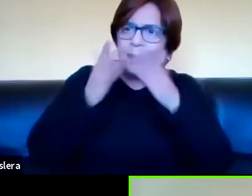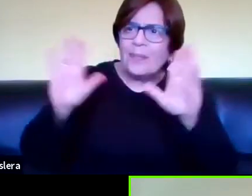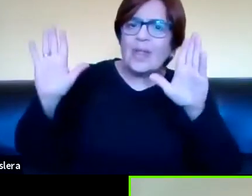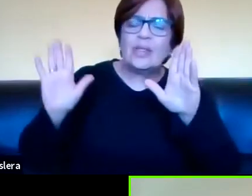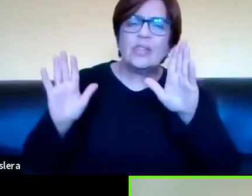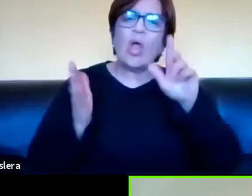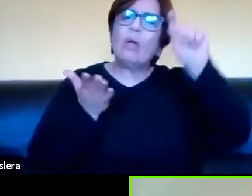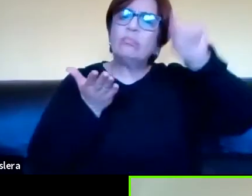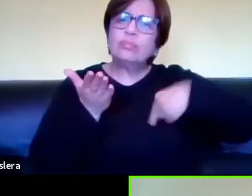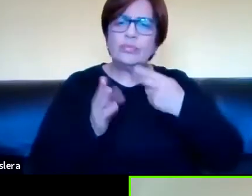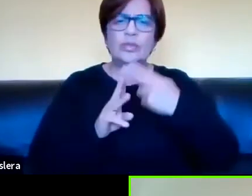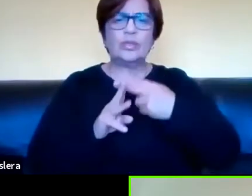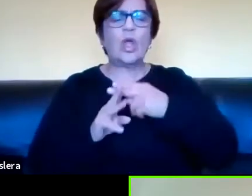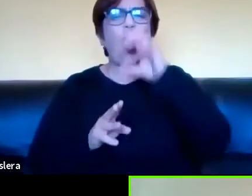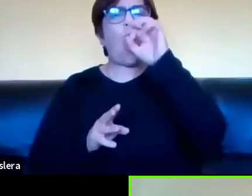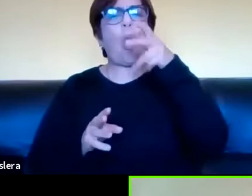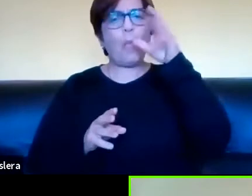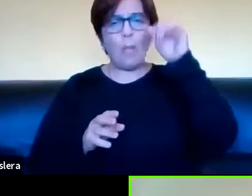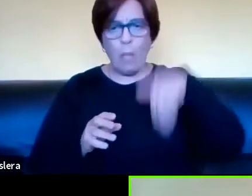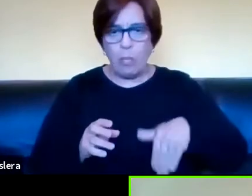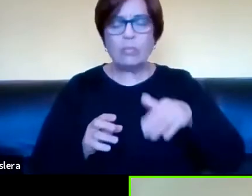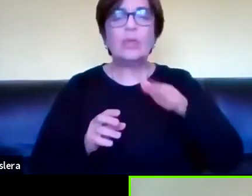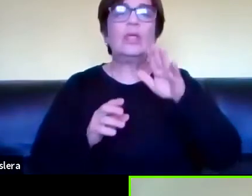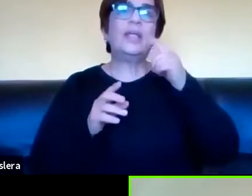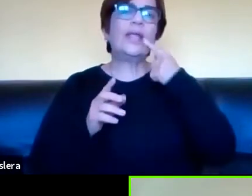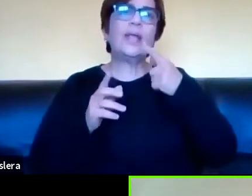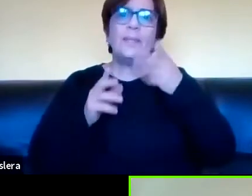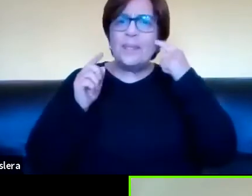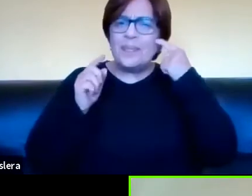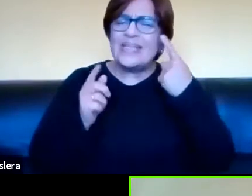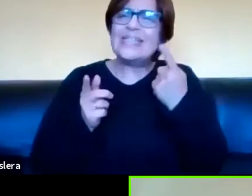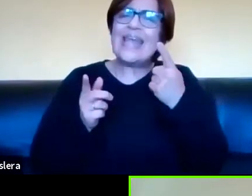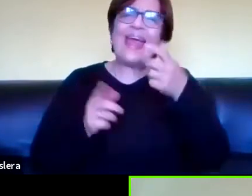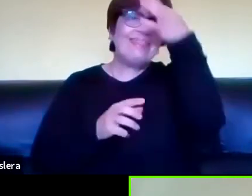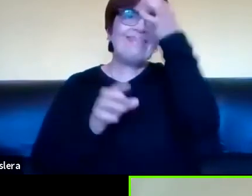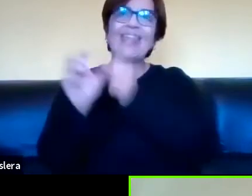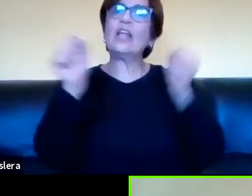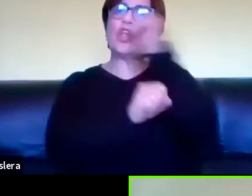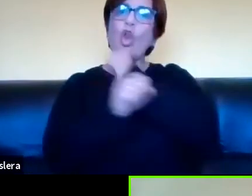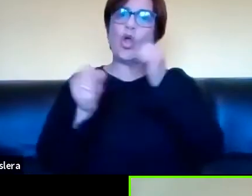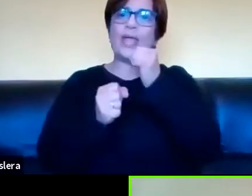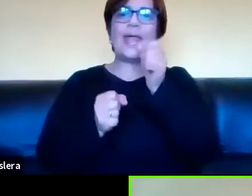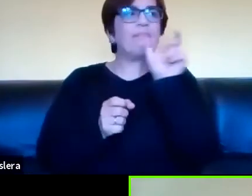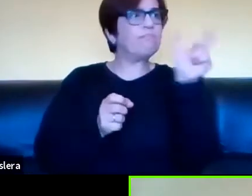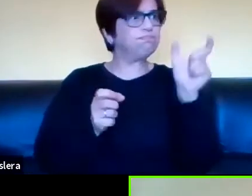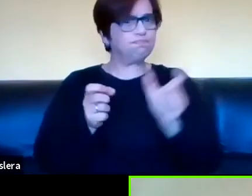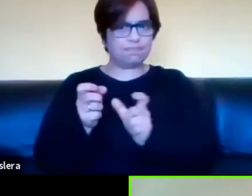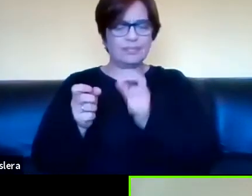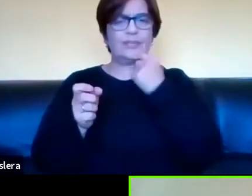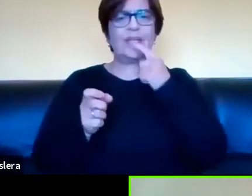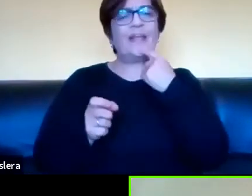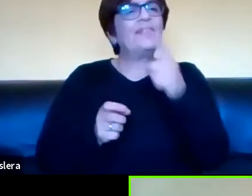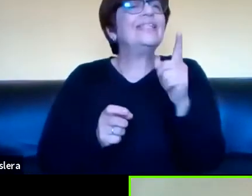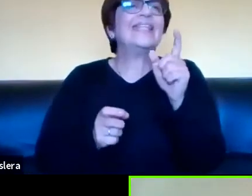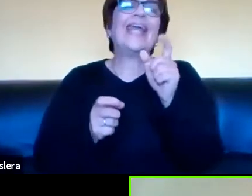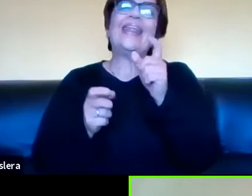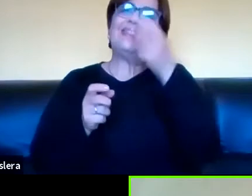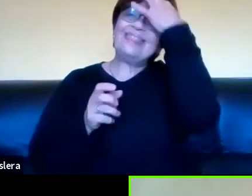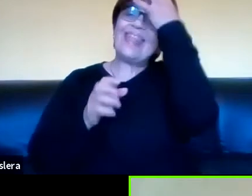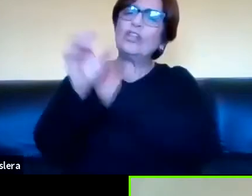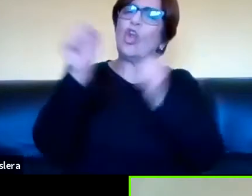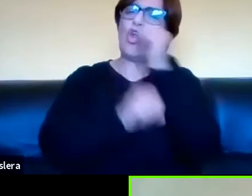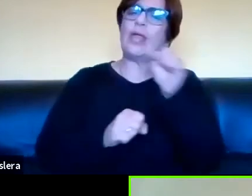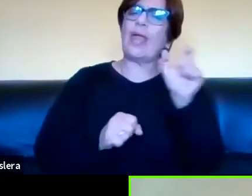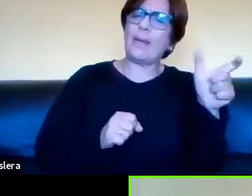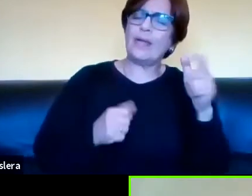un autor llamado Walter Ong, que trabajan el tema de la escritura como tecnología, tecnología de la palabra. Él dice tecnología de la palabra, a mí me gusta